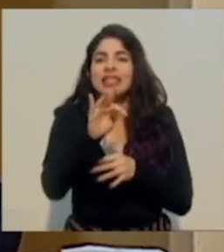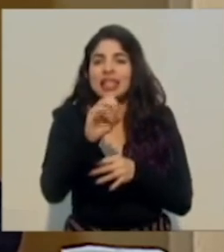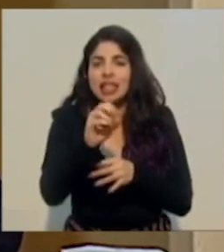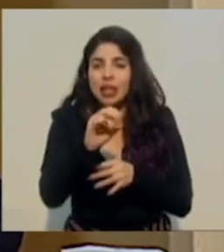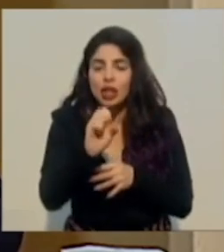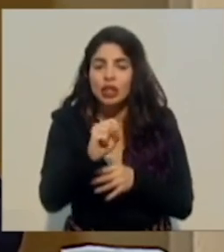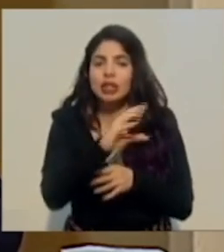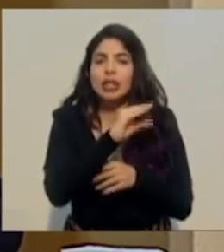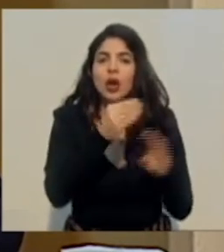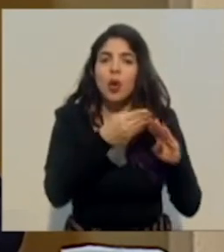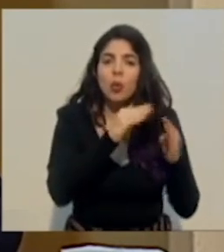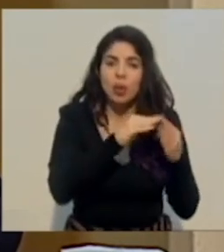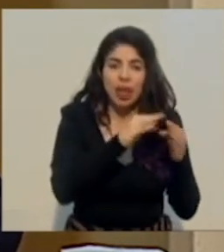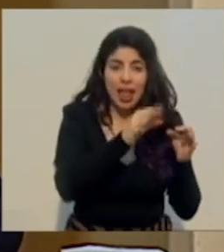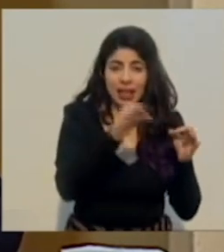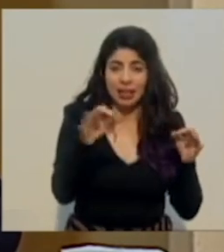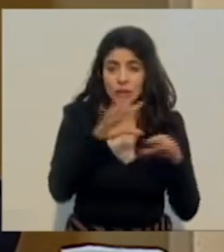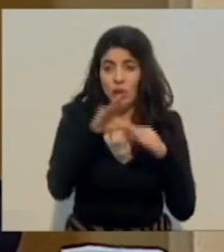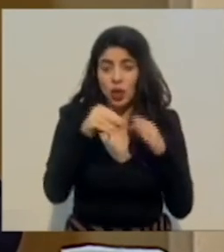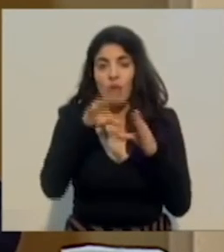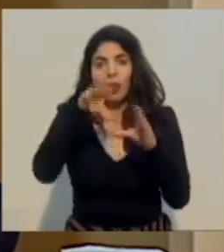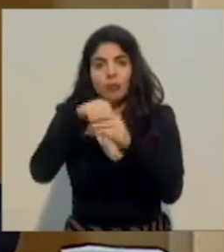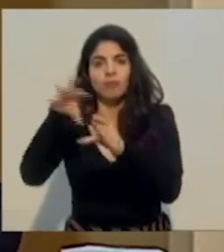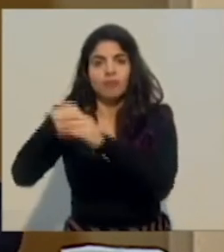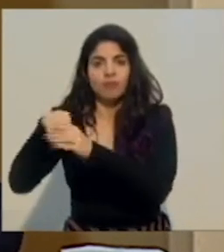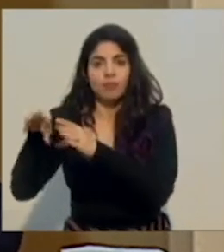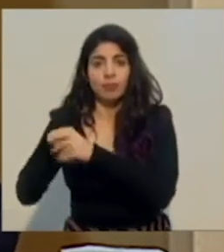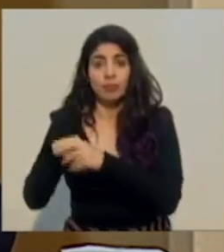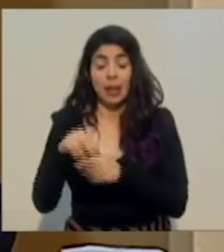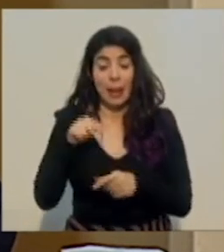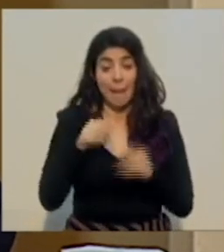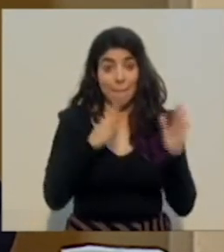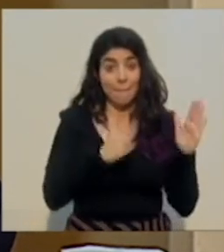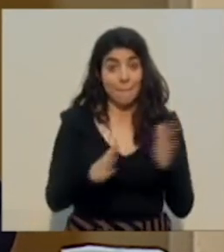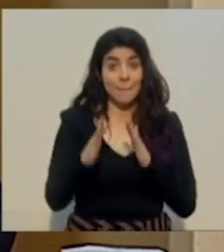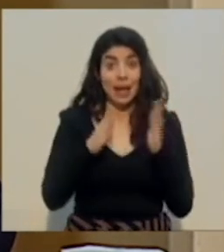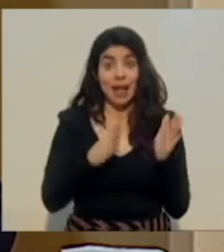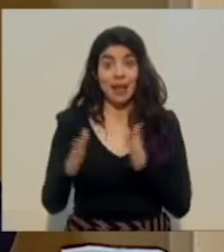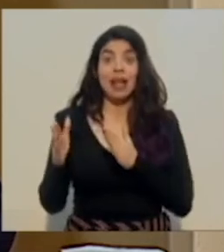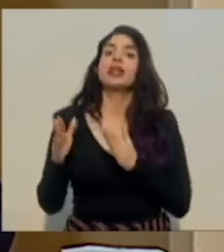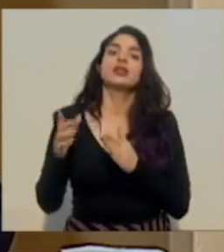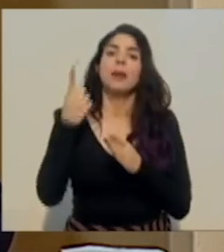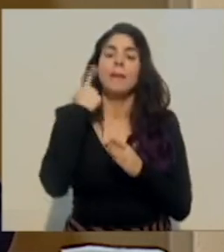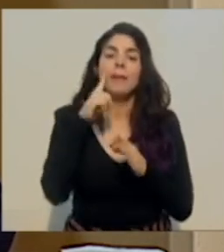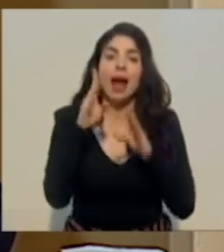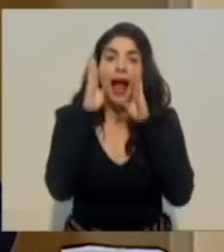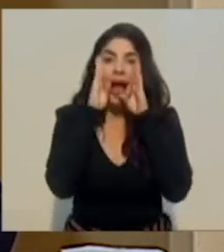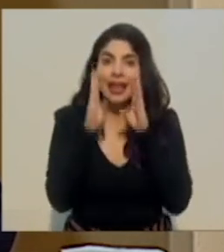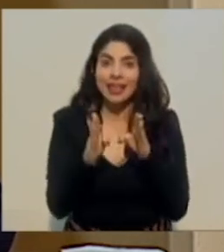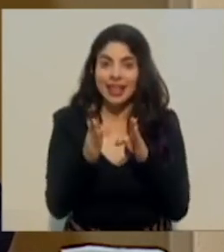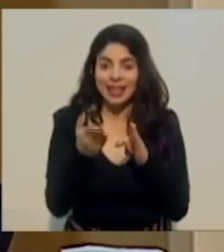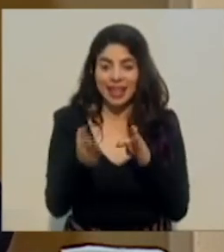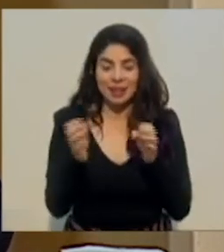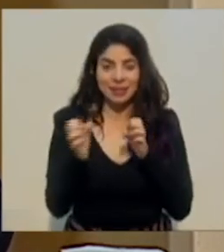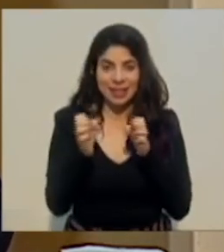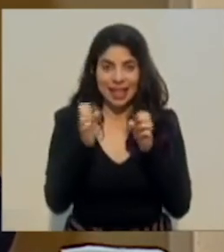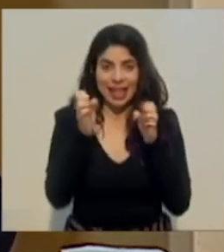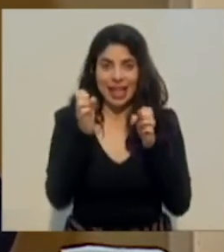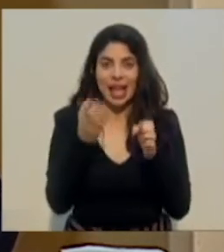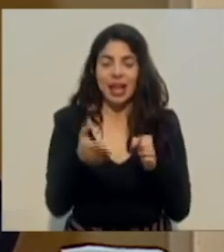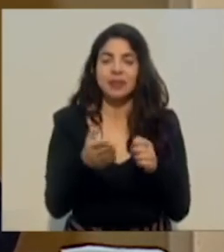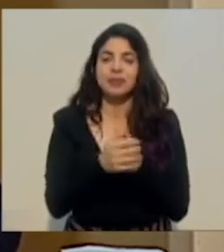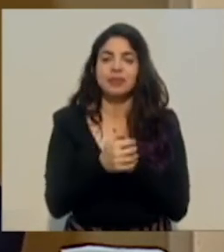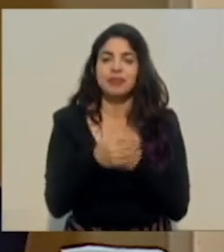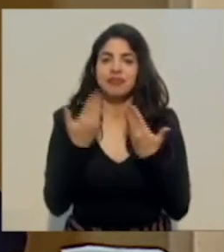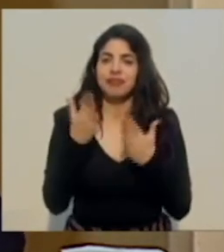hecho dentro de la planificación del abordaje de la estrategia, y lo mencionaba en términos del plan